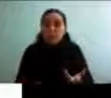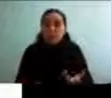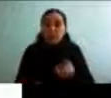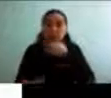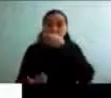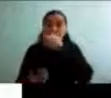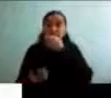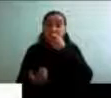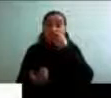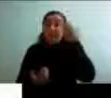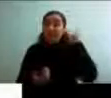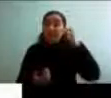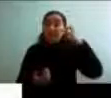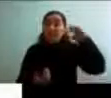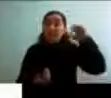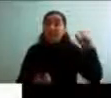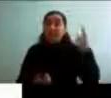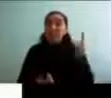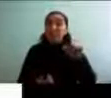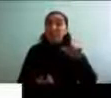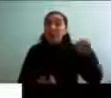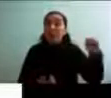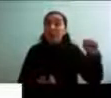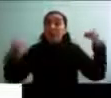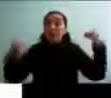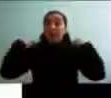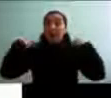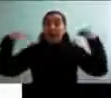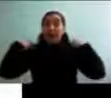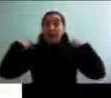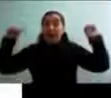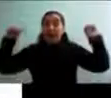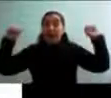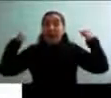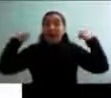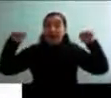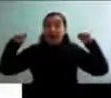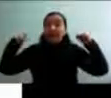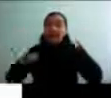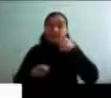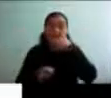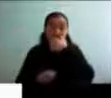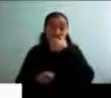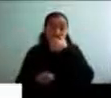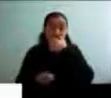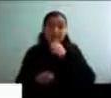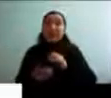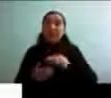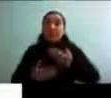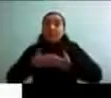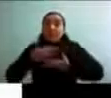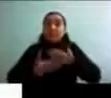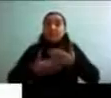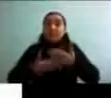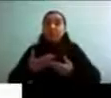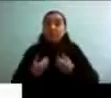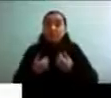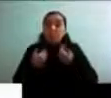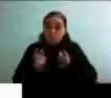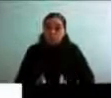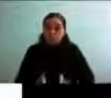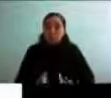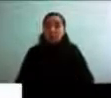énfasis en la actividad física y el estado de nuestra funcionalidad en lo físico.